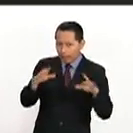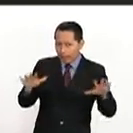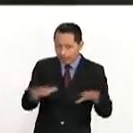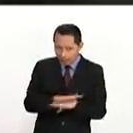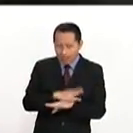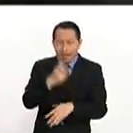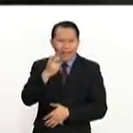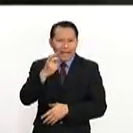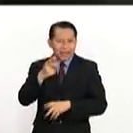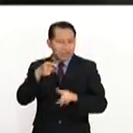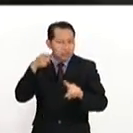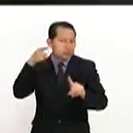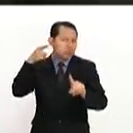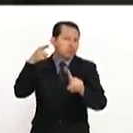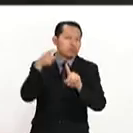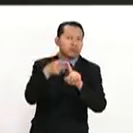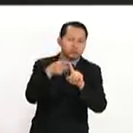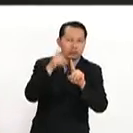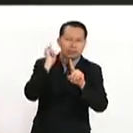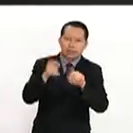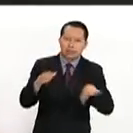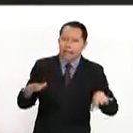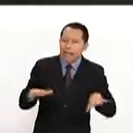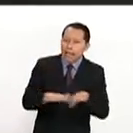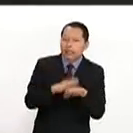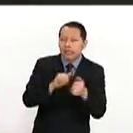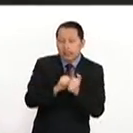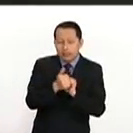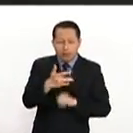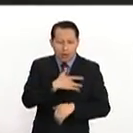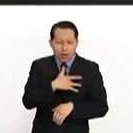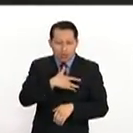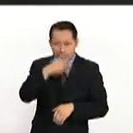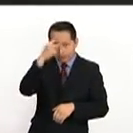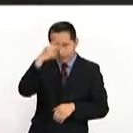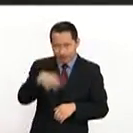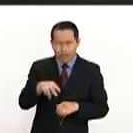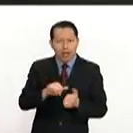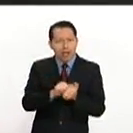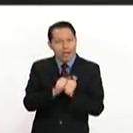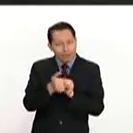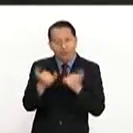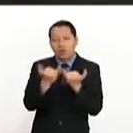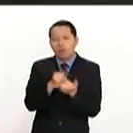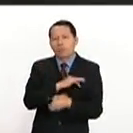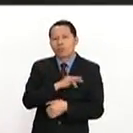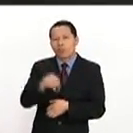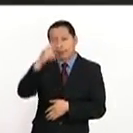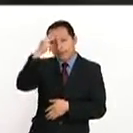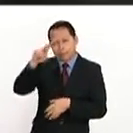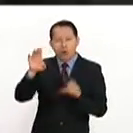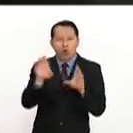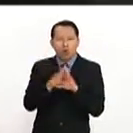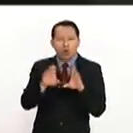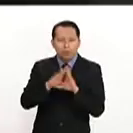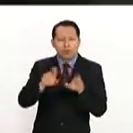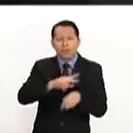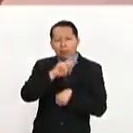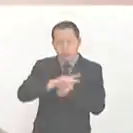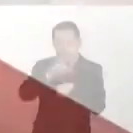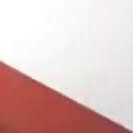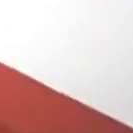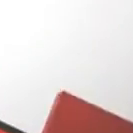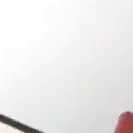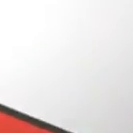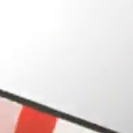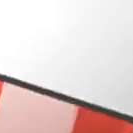nuestra apuesta es esa, es cambiar, transformar el corazón de los mexicanos y posicionar a México como un país creativo.